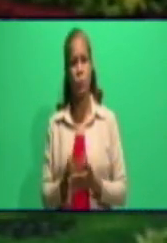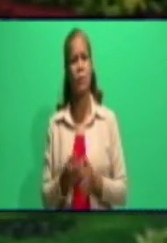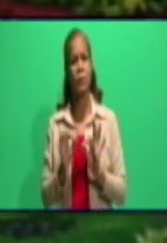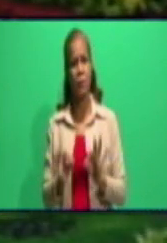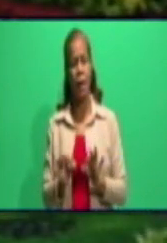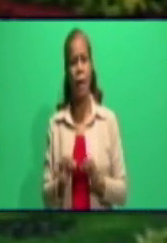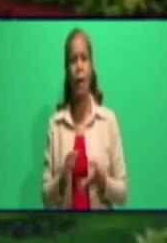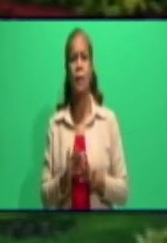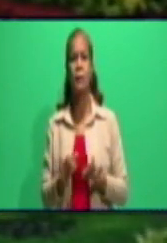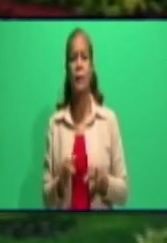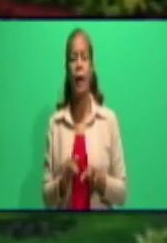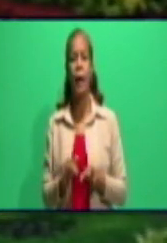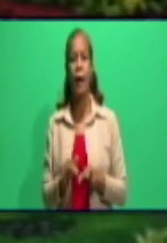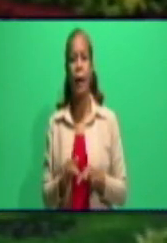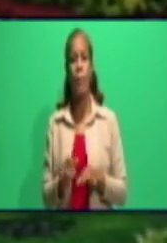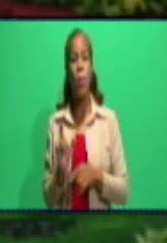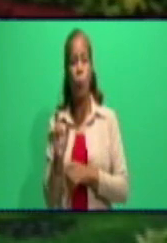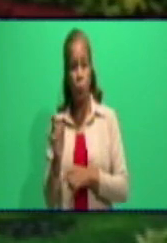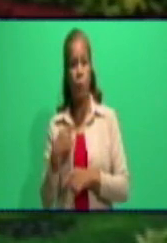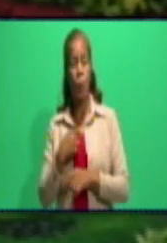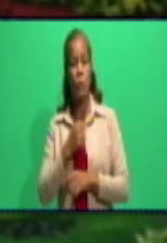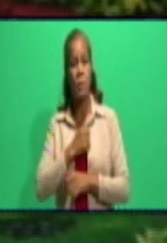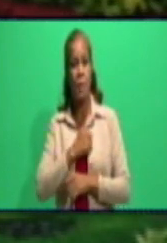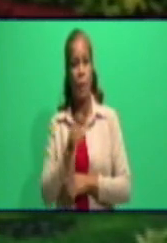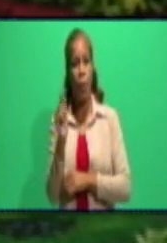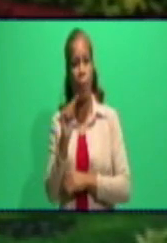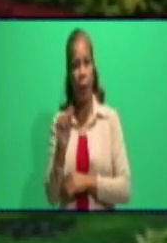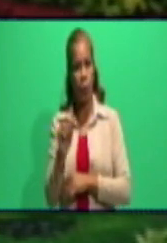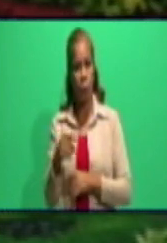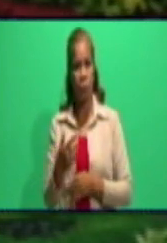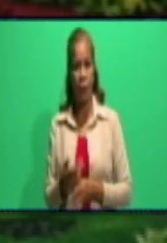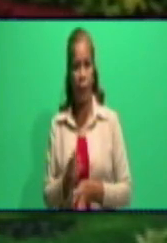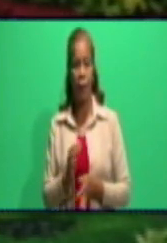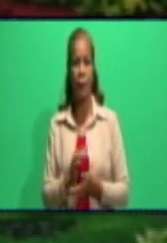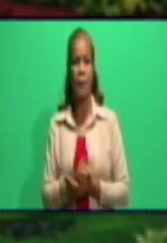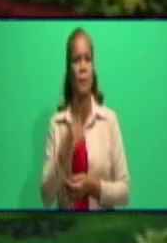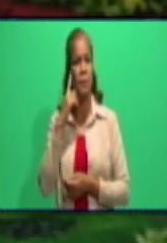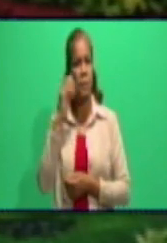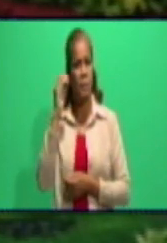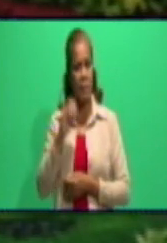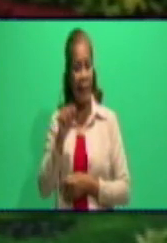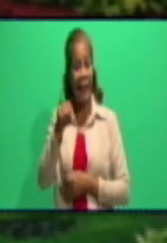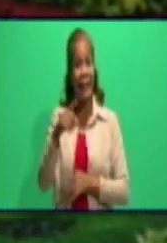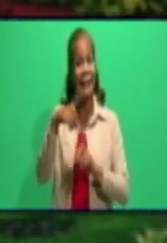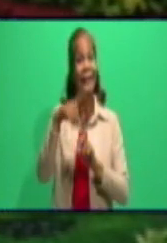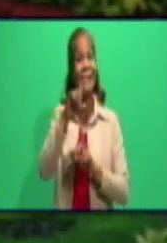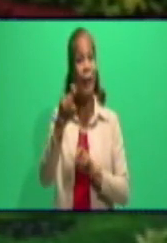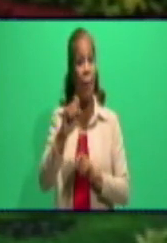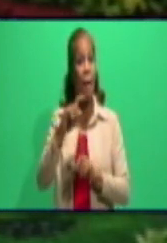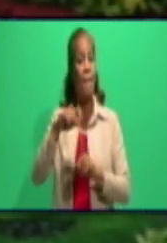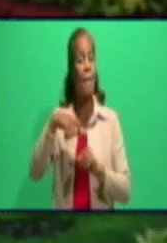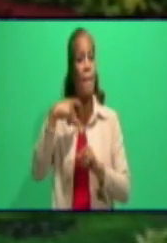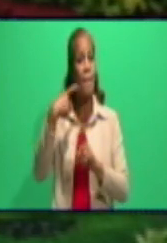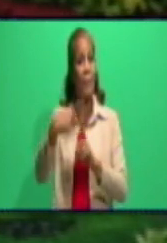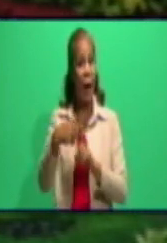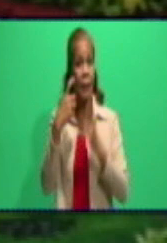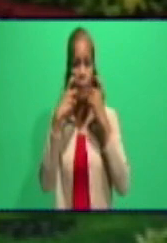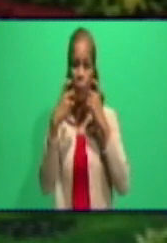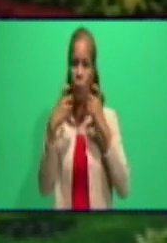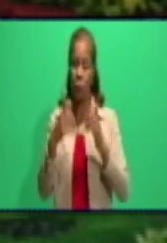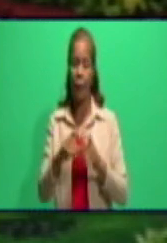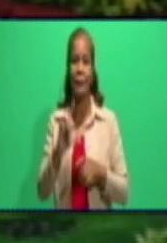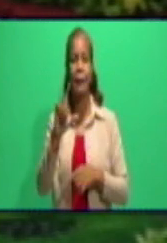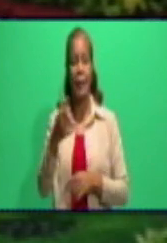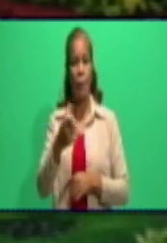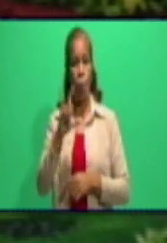de despedir nuestro programa, y además sé que es uno de los temas más recurrentes, la actividad por cuenta propia.